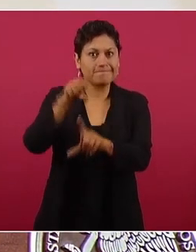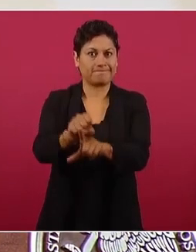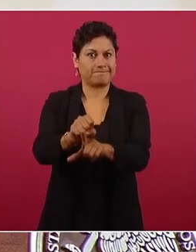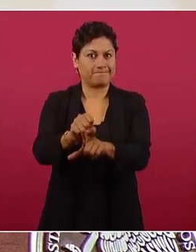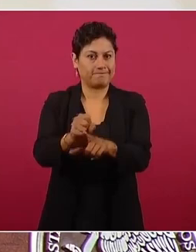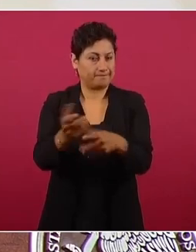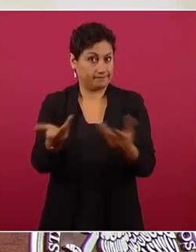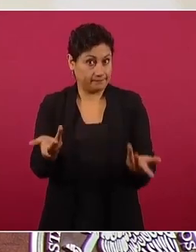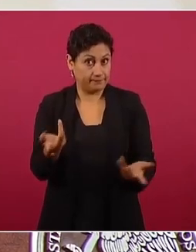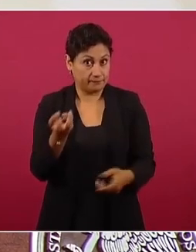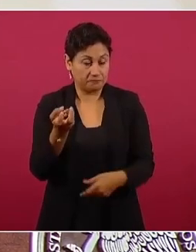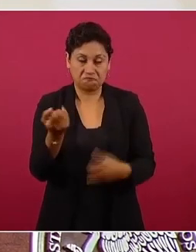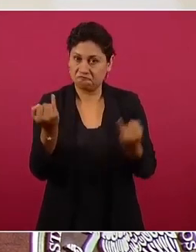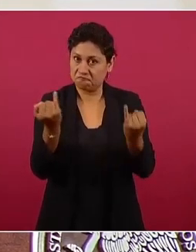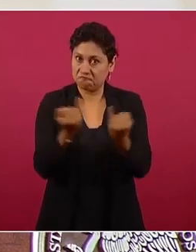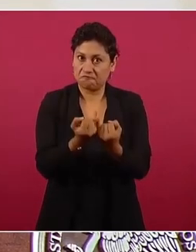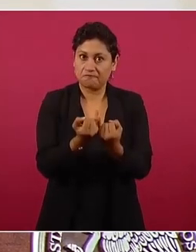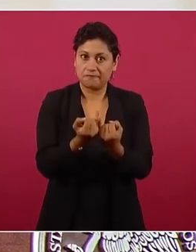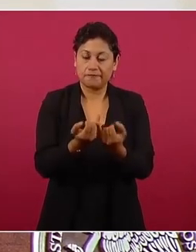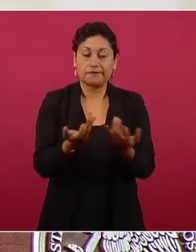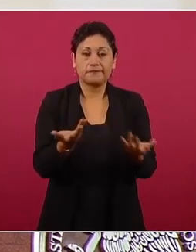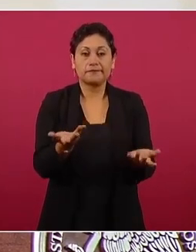y yo pienso que